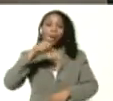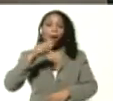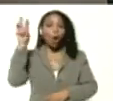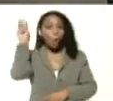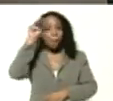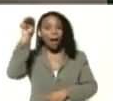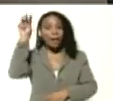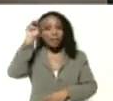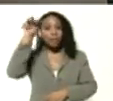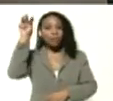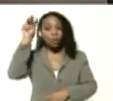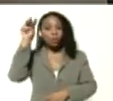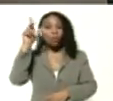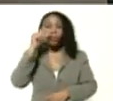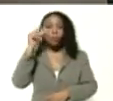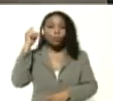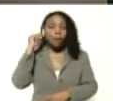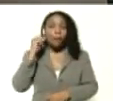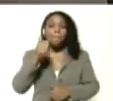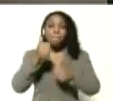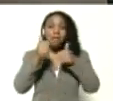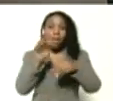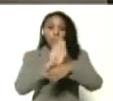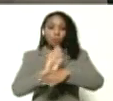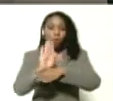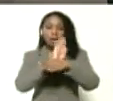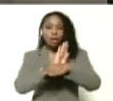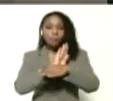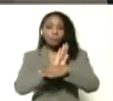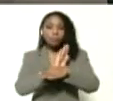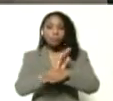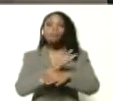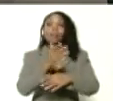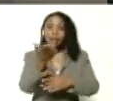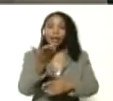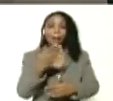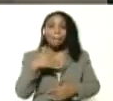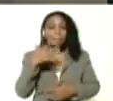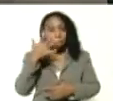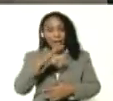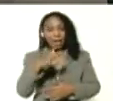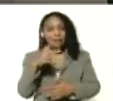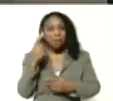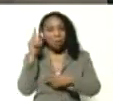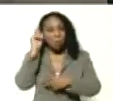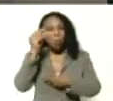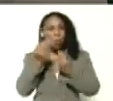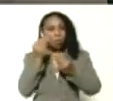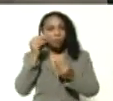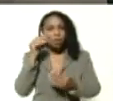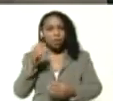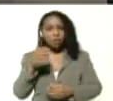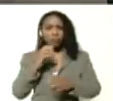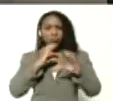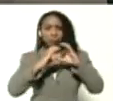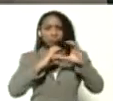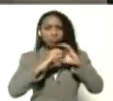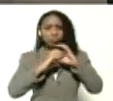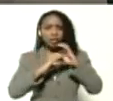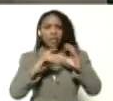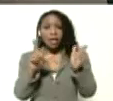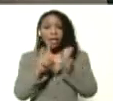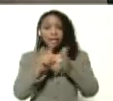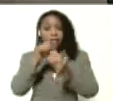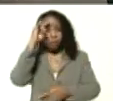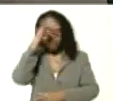maestros y maestras bien protegidos. ¿Qué te parece, profesora Gisela? Conversadito desde el Liceo